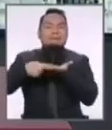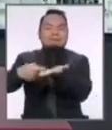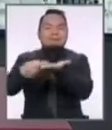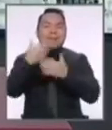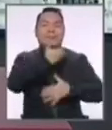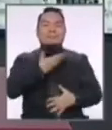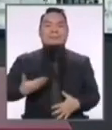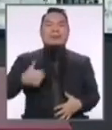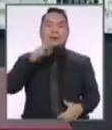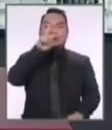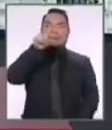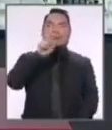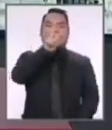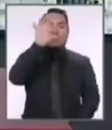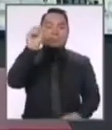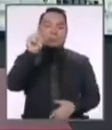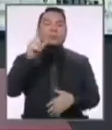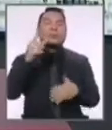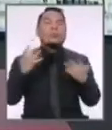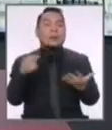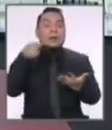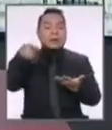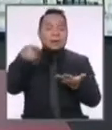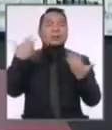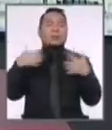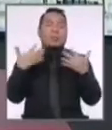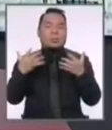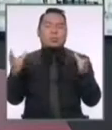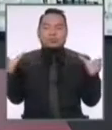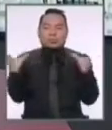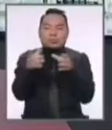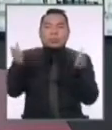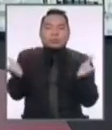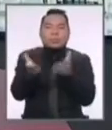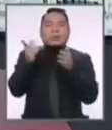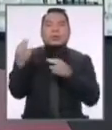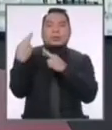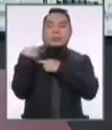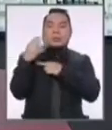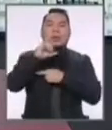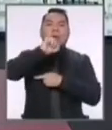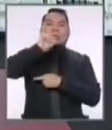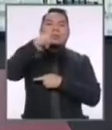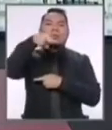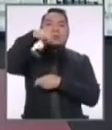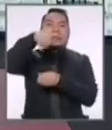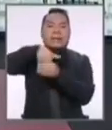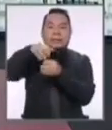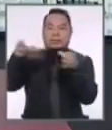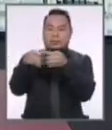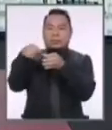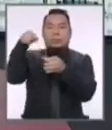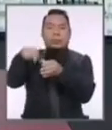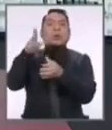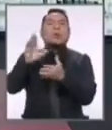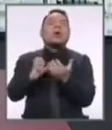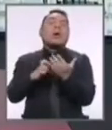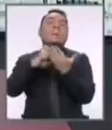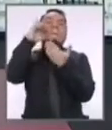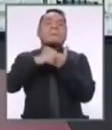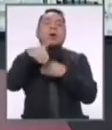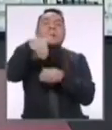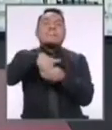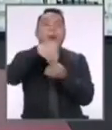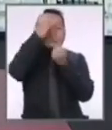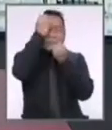presidencial 2021. Este evento que ha sido promovido por el Jurado Nacional de Elecciones a través de su programa Voto